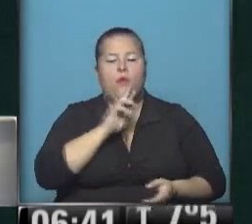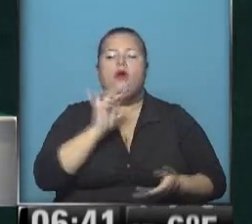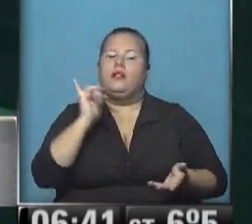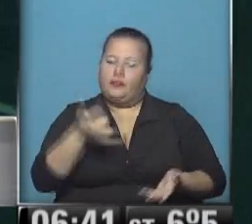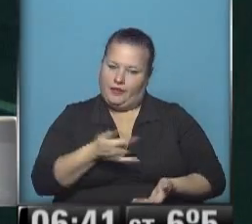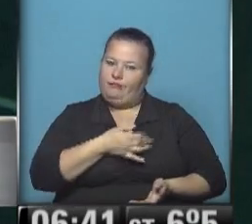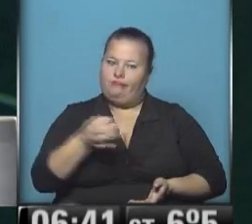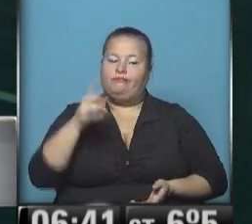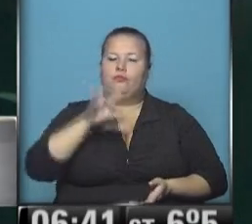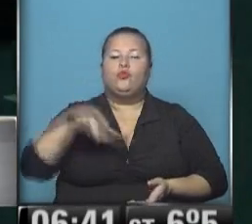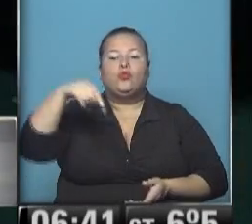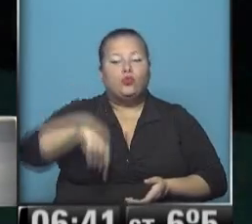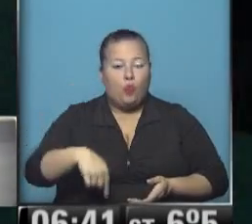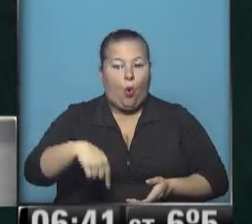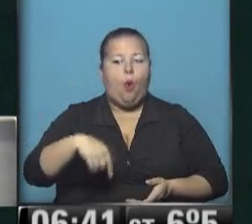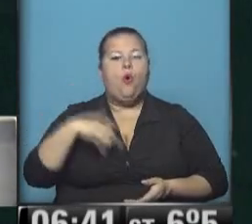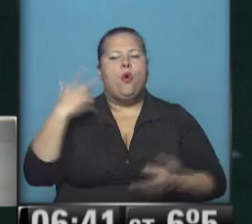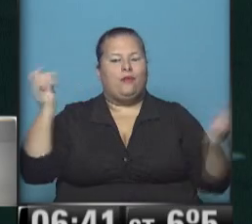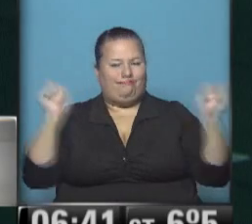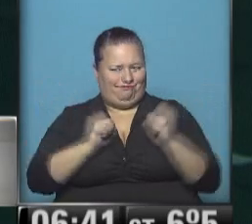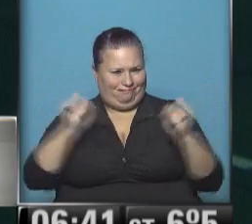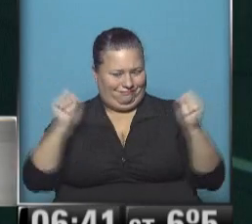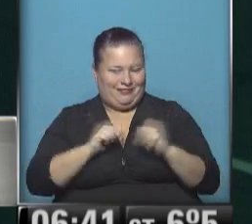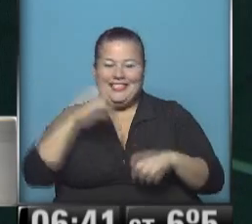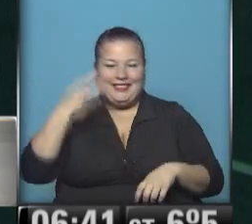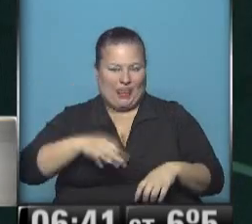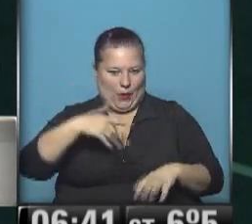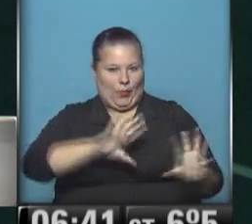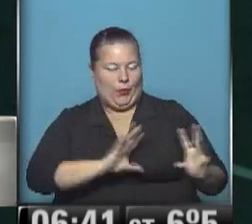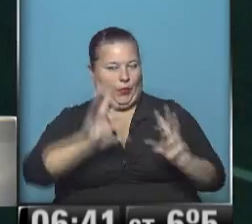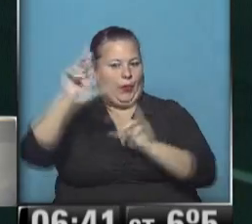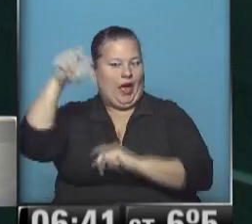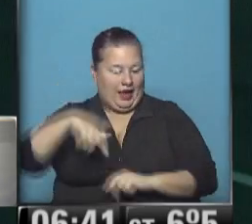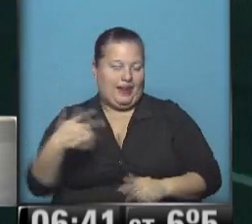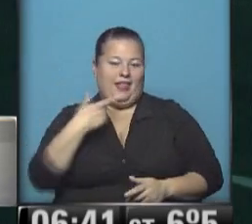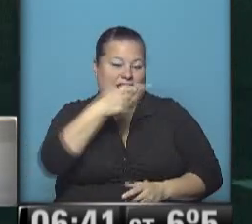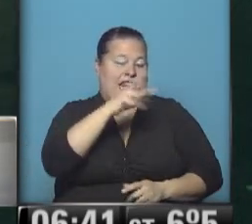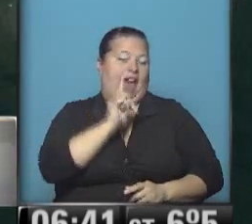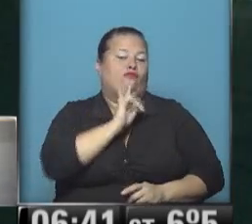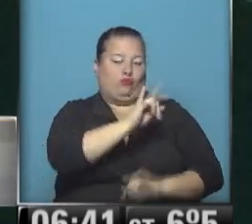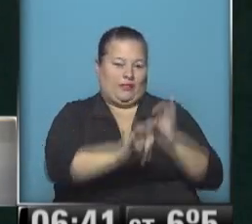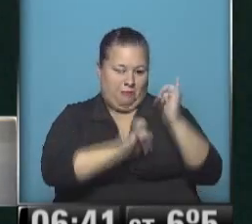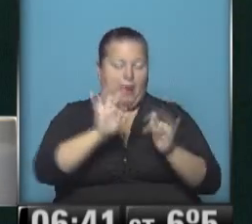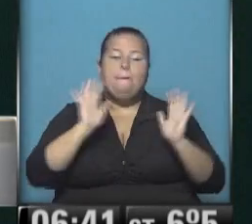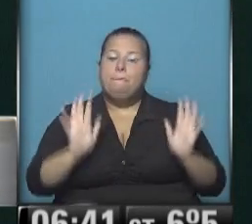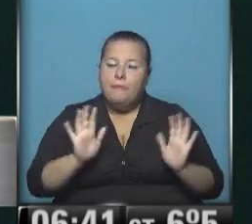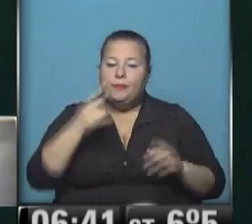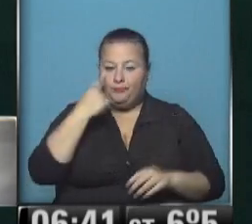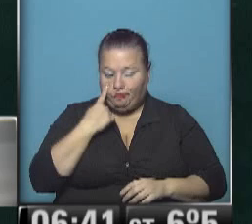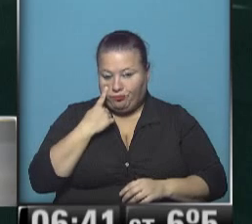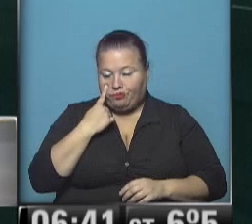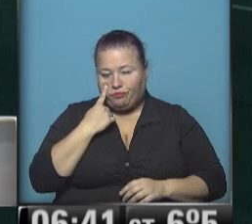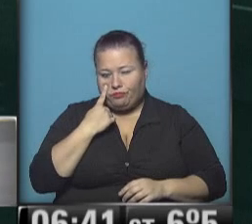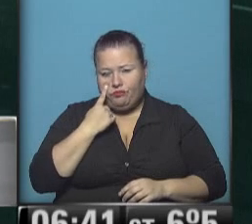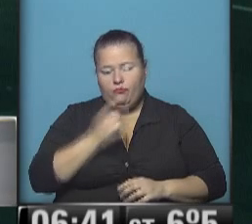Sí, evidentemente en la zona sur hay mucho frío y seguramente van a ir para acá, porque se lo va a decir Nadia. Pero, atención, aquellos